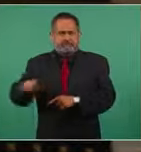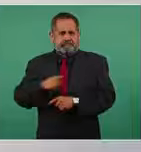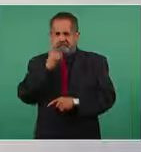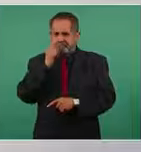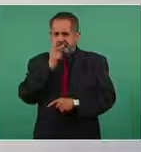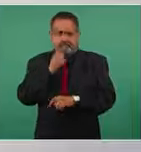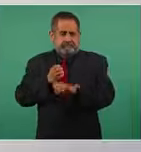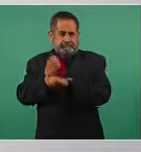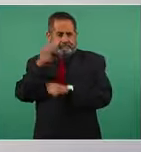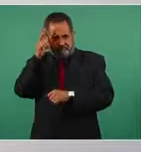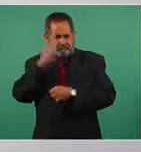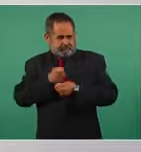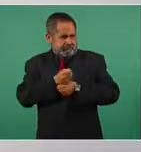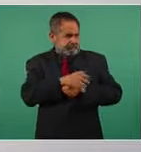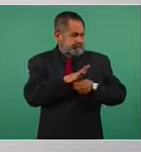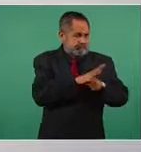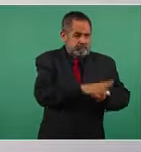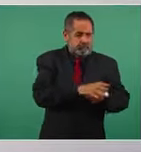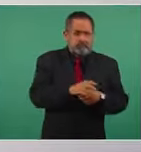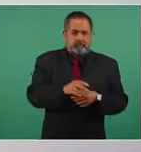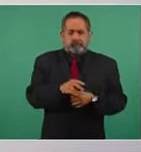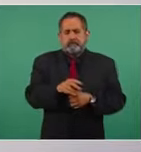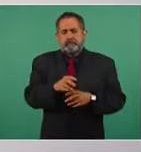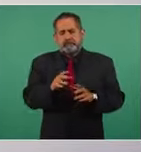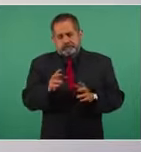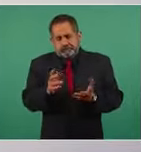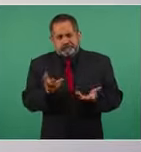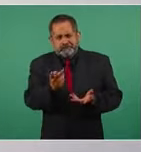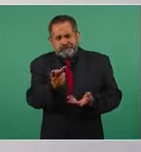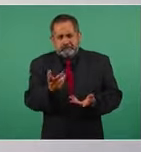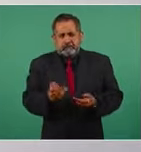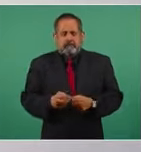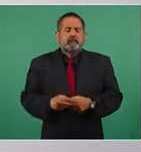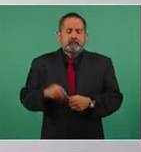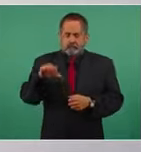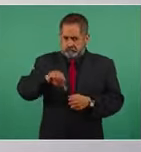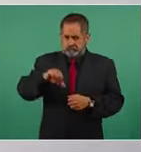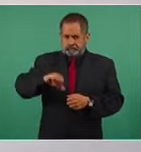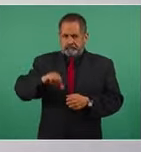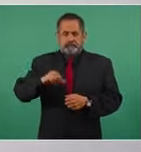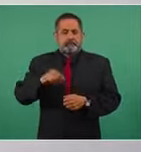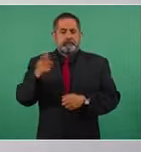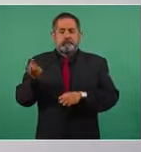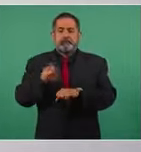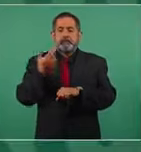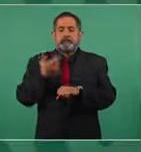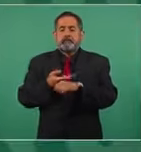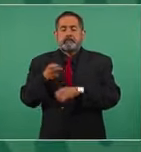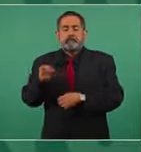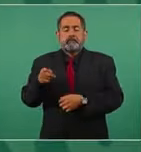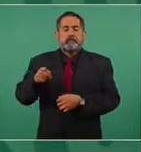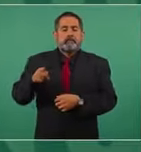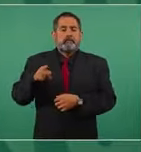Hidalgo. Sí, hoy se trató el tema, la secretaria de Gobernación